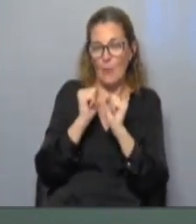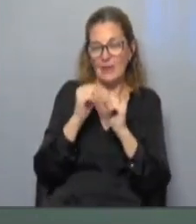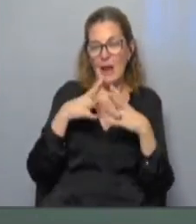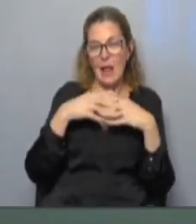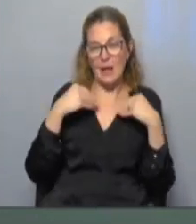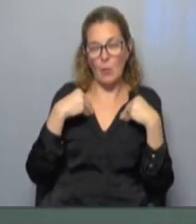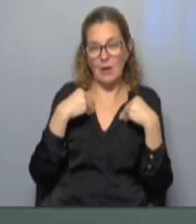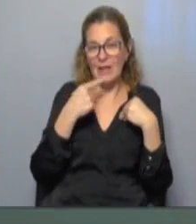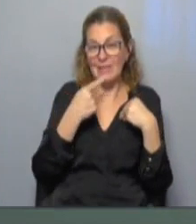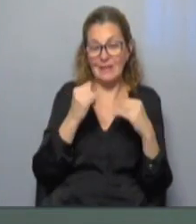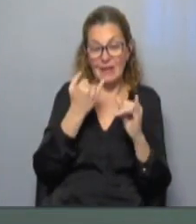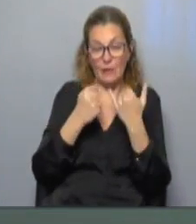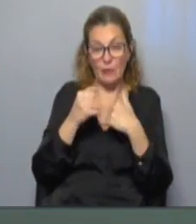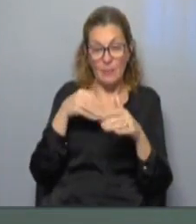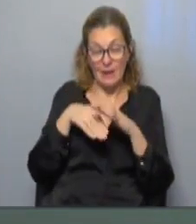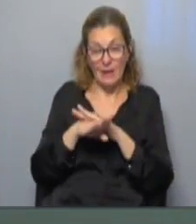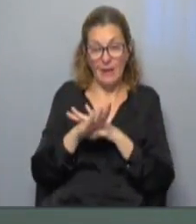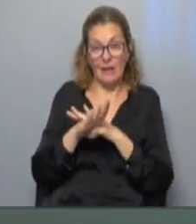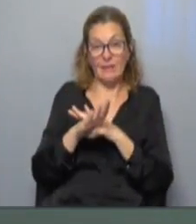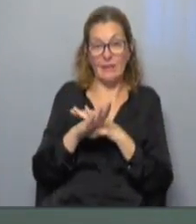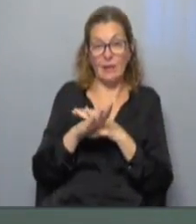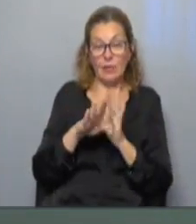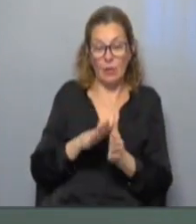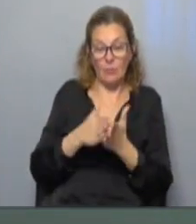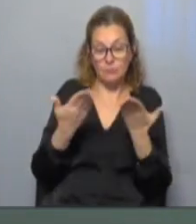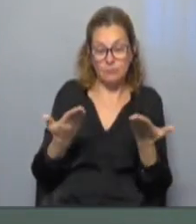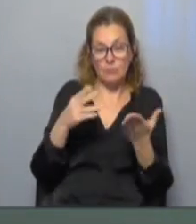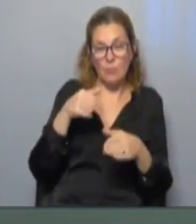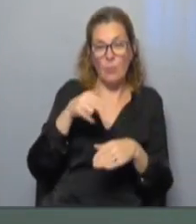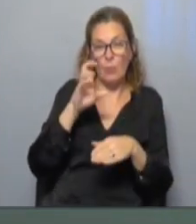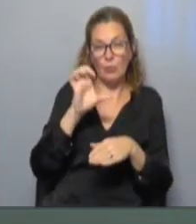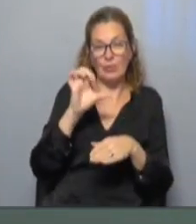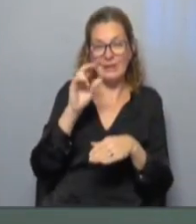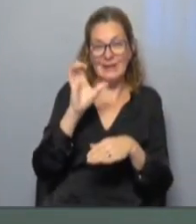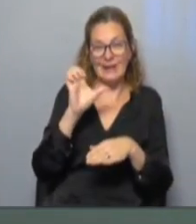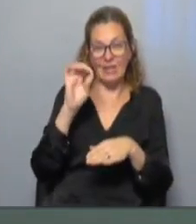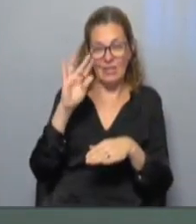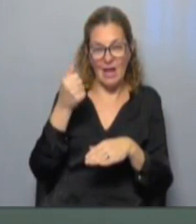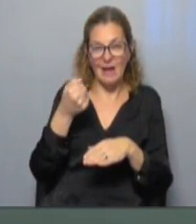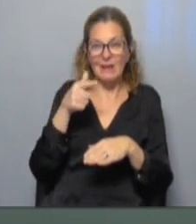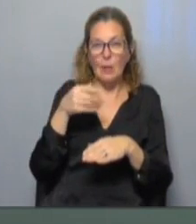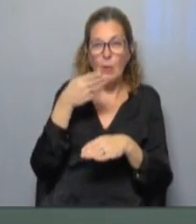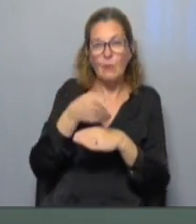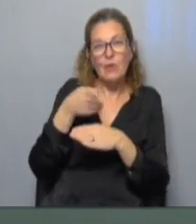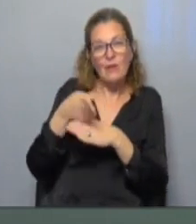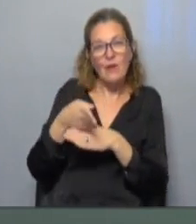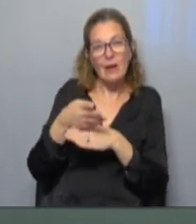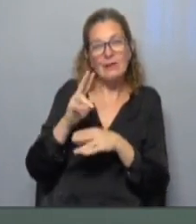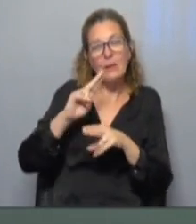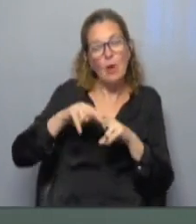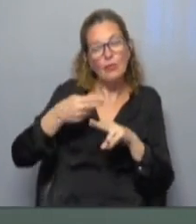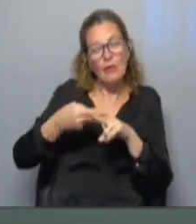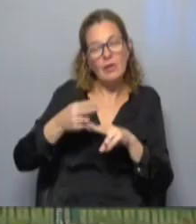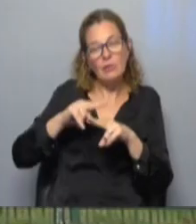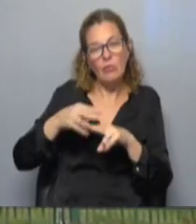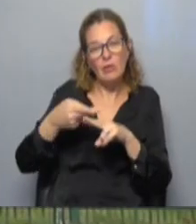escolar. Según este informe al que accedió el semanario Búsqueda, el fenómeno se da por la tasa de asistencia y la repetición.